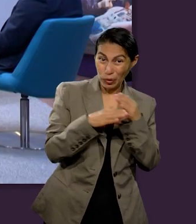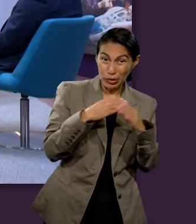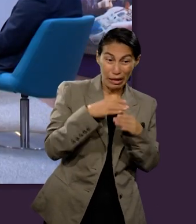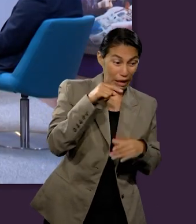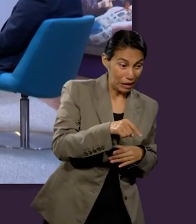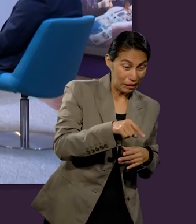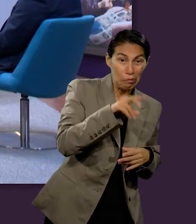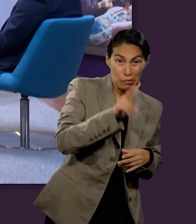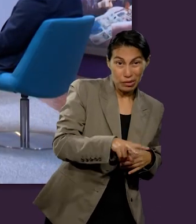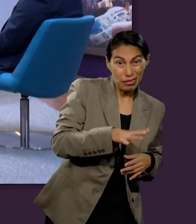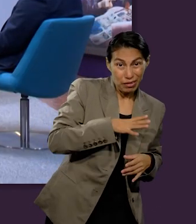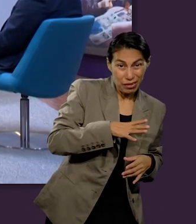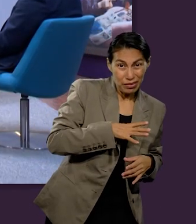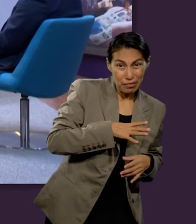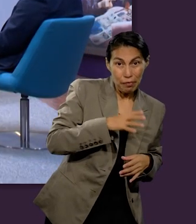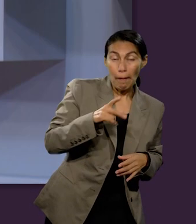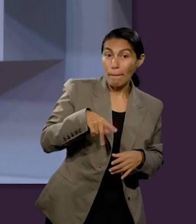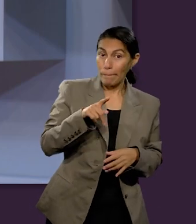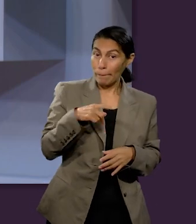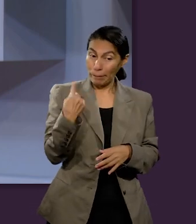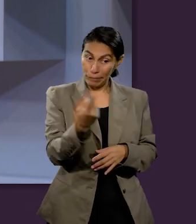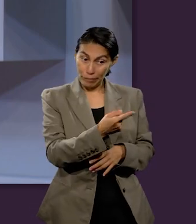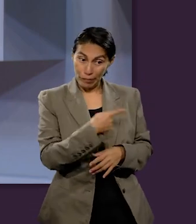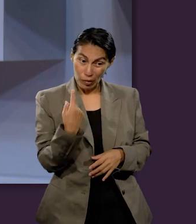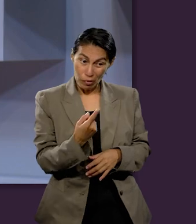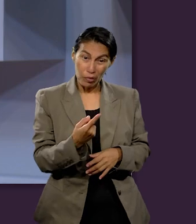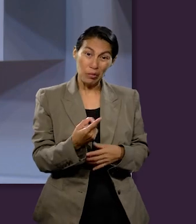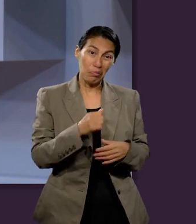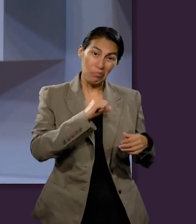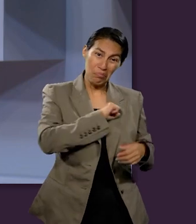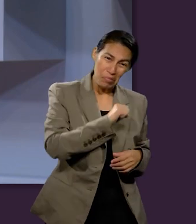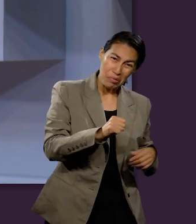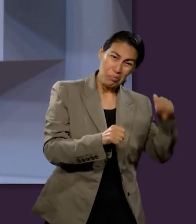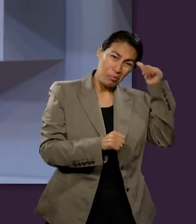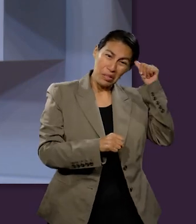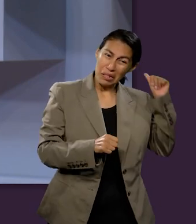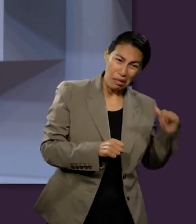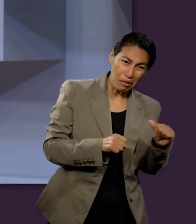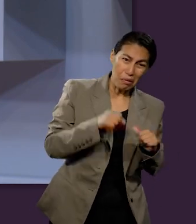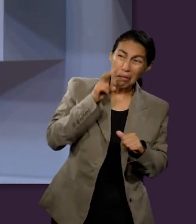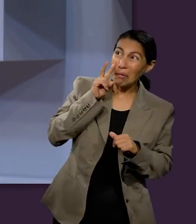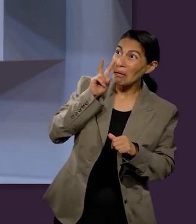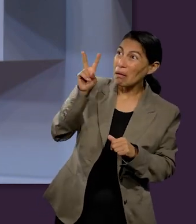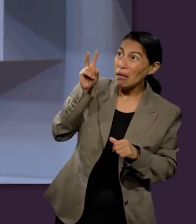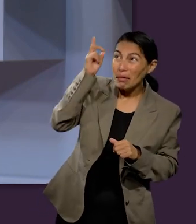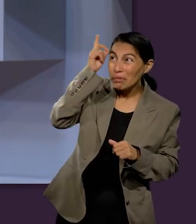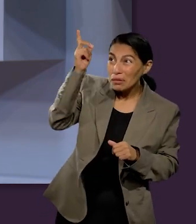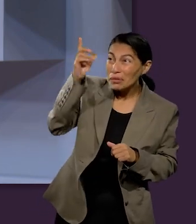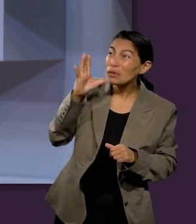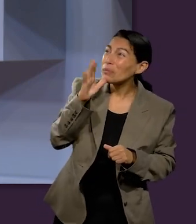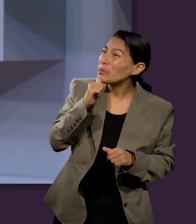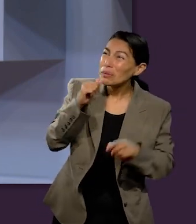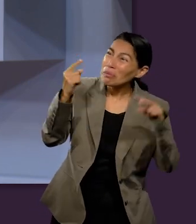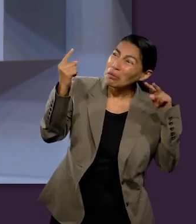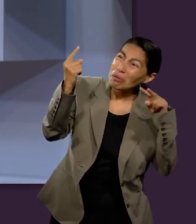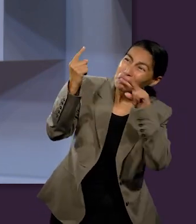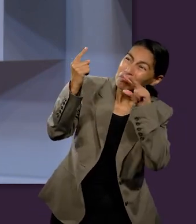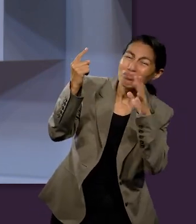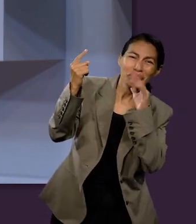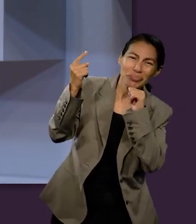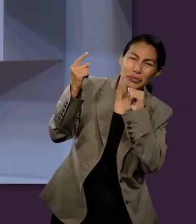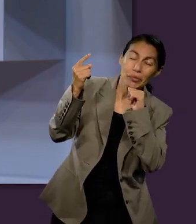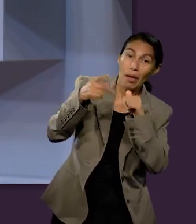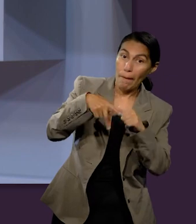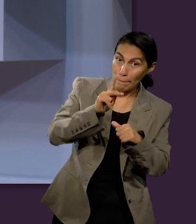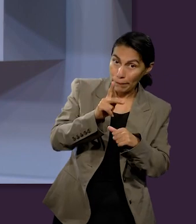tenemos dos tipos de textos, textos que nos hablan de lo que ocurre aquí, en nuestra realidad, de que por nuestra